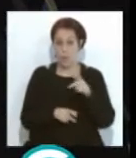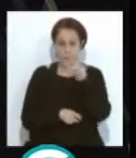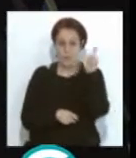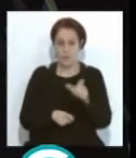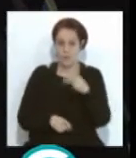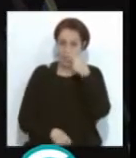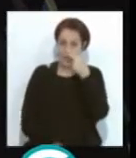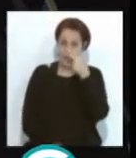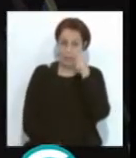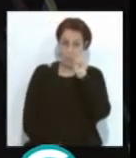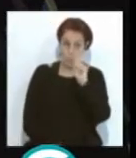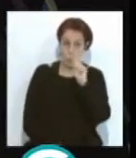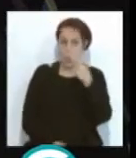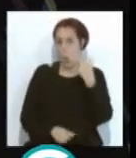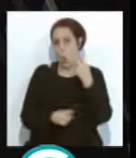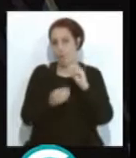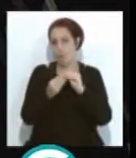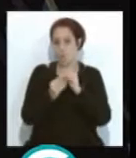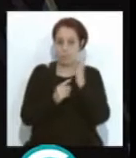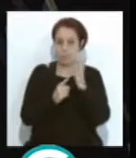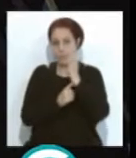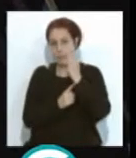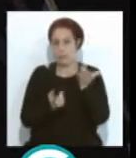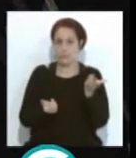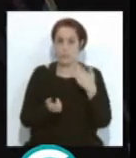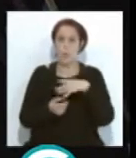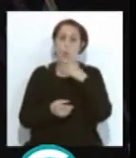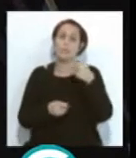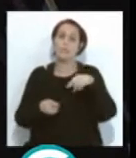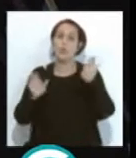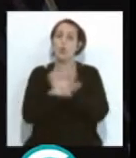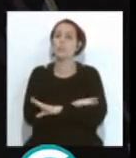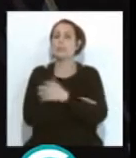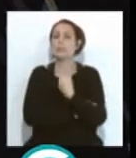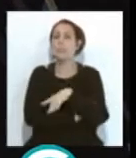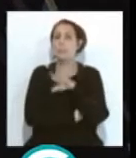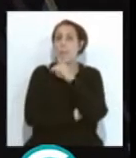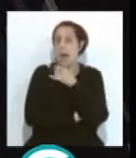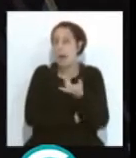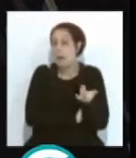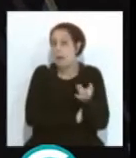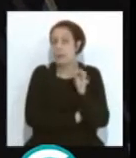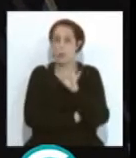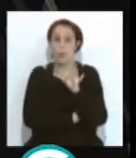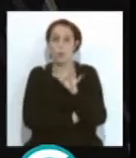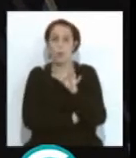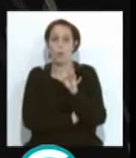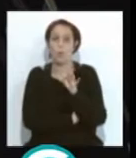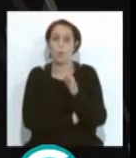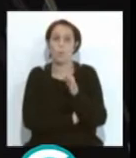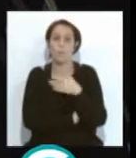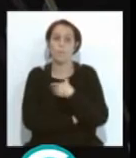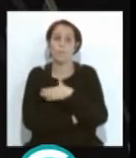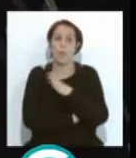interés se puntúe de una forma u otra, sino porque esa noche ha tenido una mala noche o simplemente